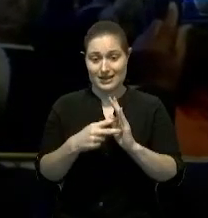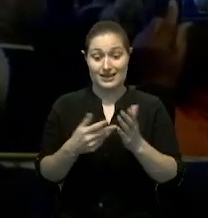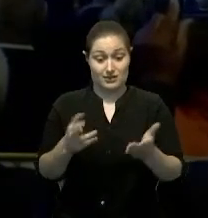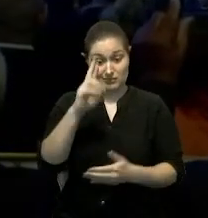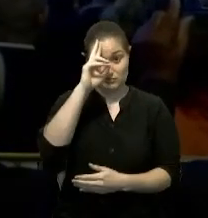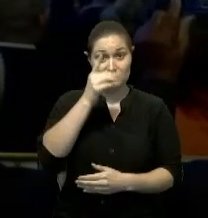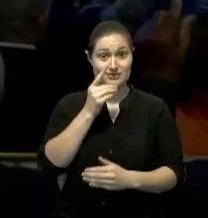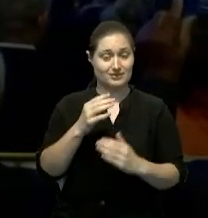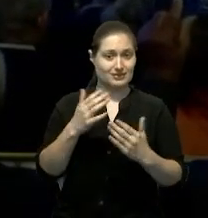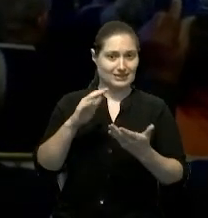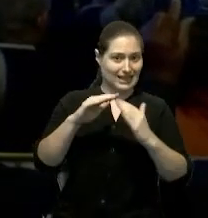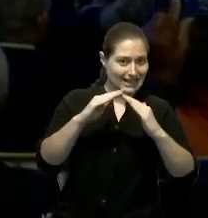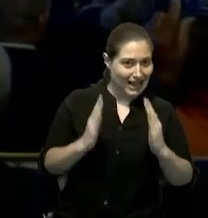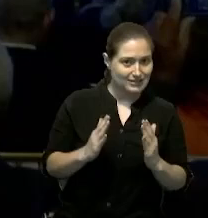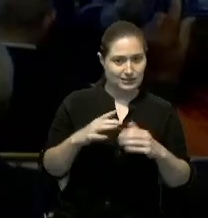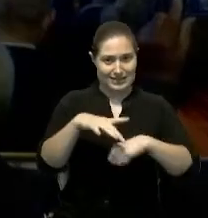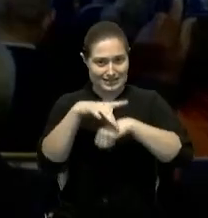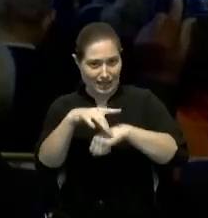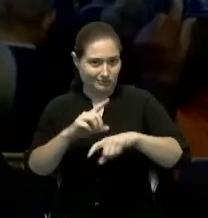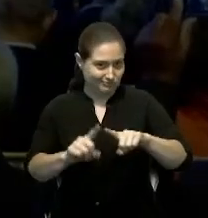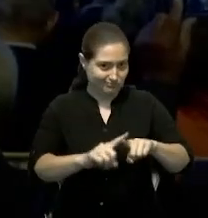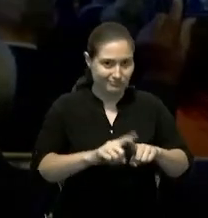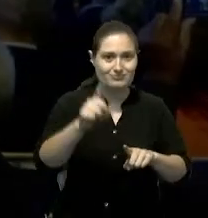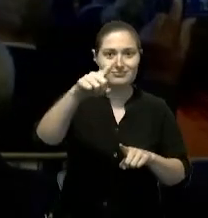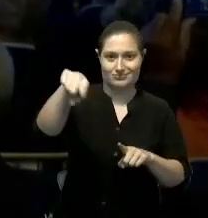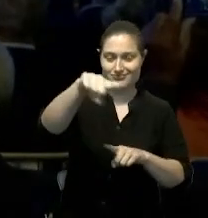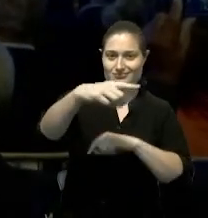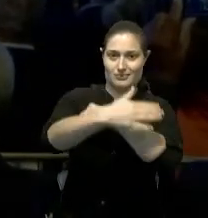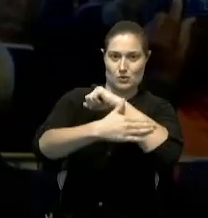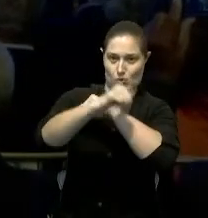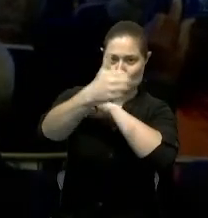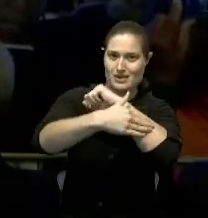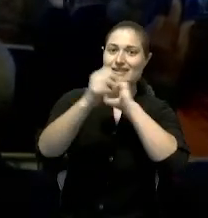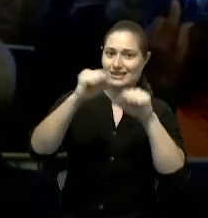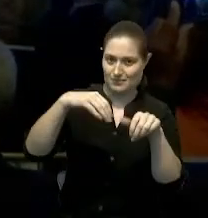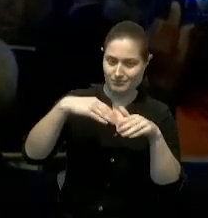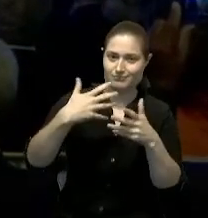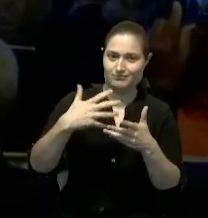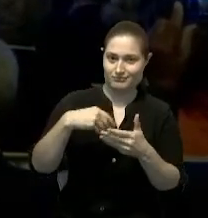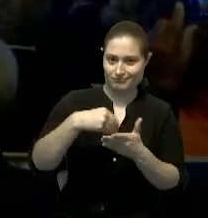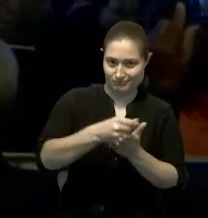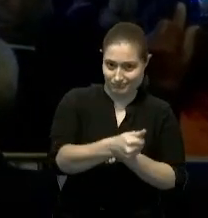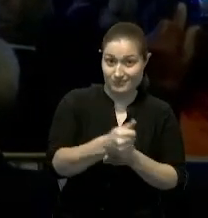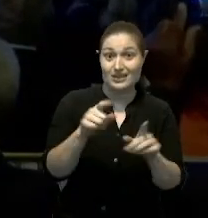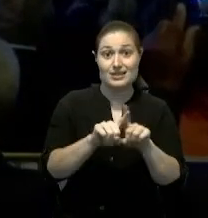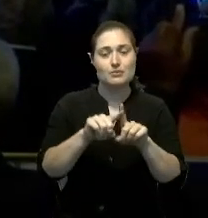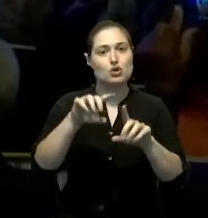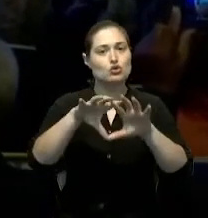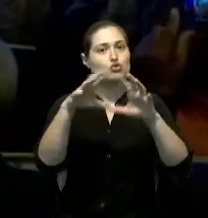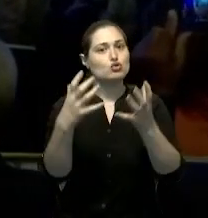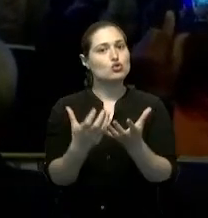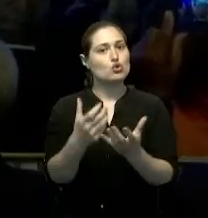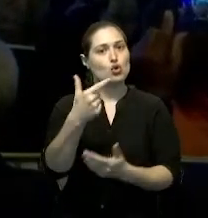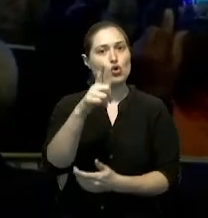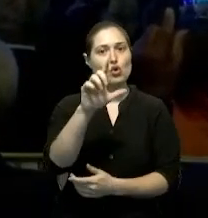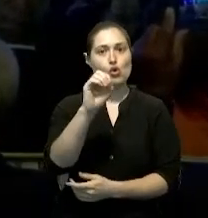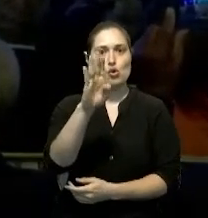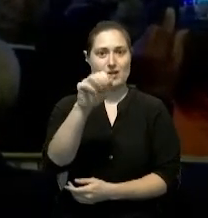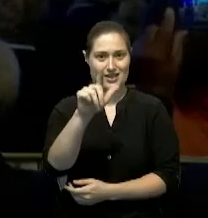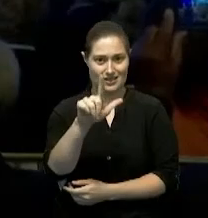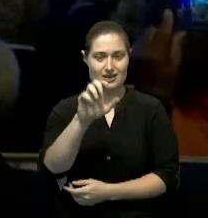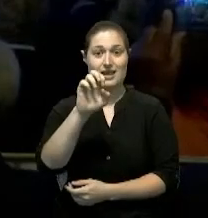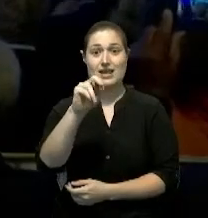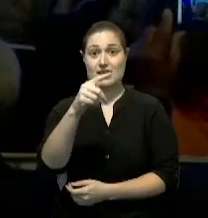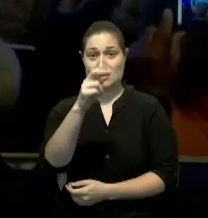Dominicana desde el extranjero, y también el programa Global Entry, que es una incorporación de República Dominicana en la selecta lista de 16